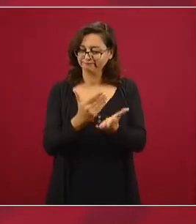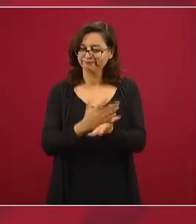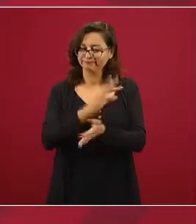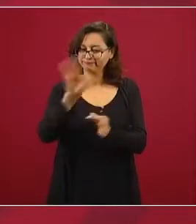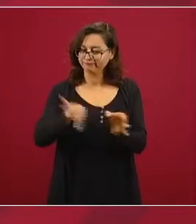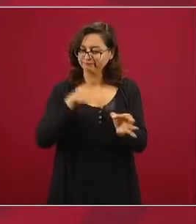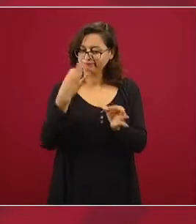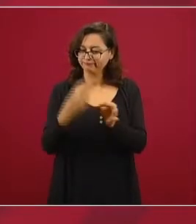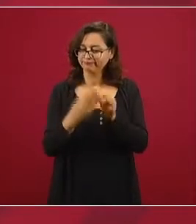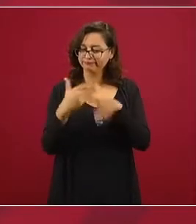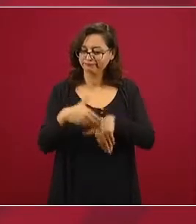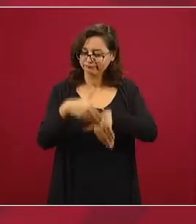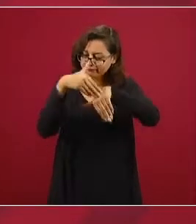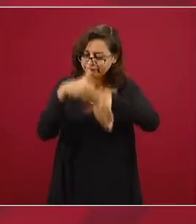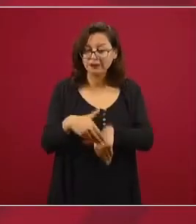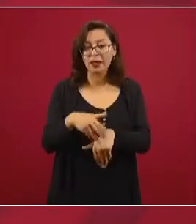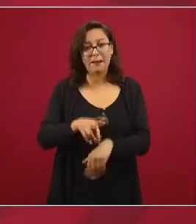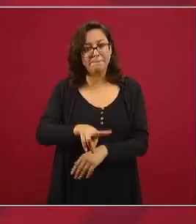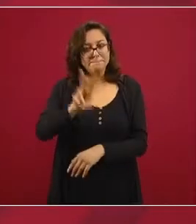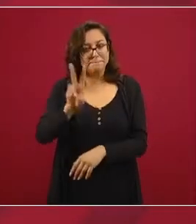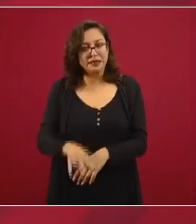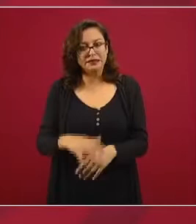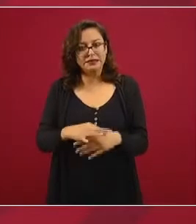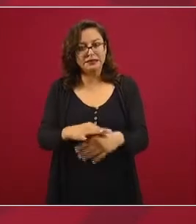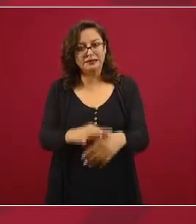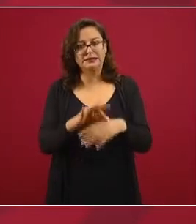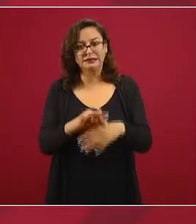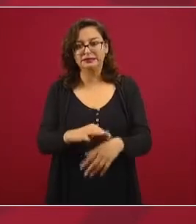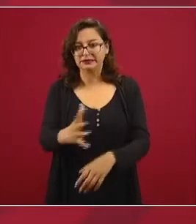con un auténtico estado de derecho